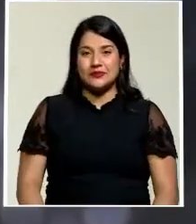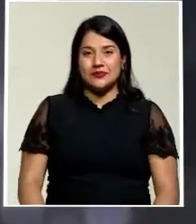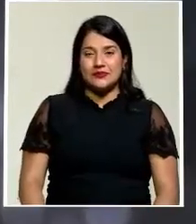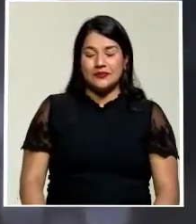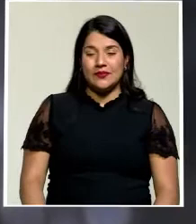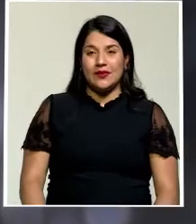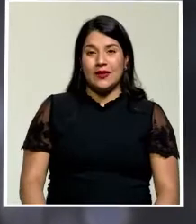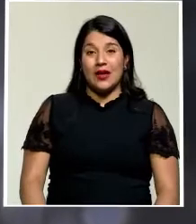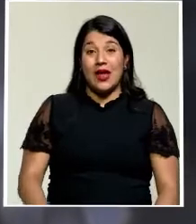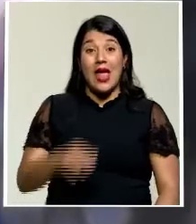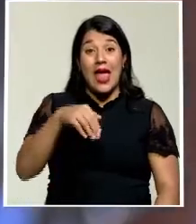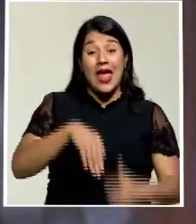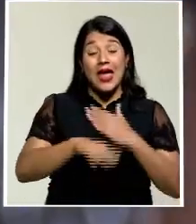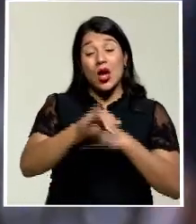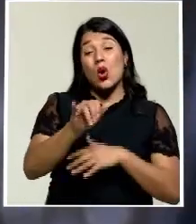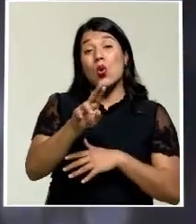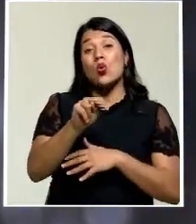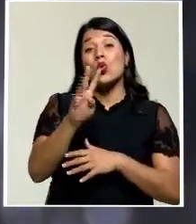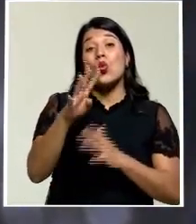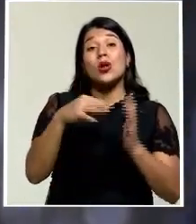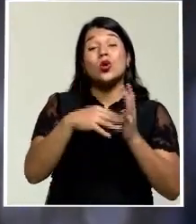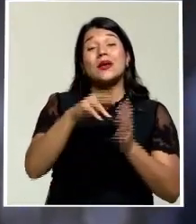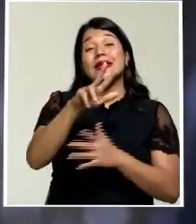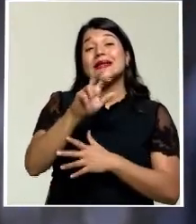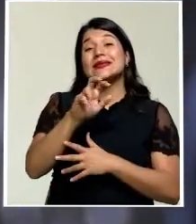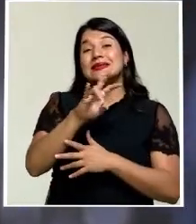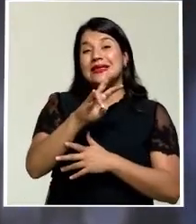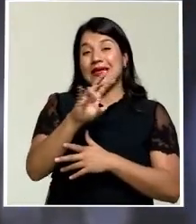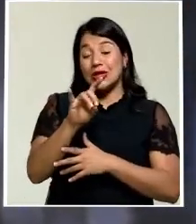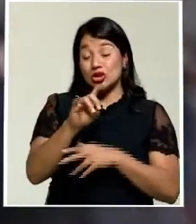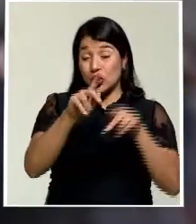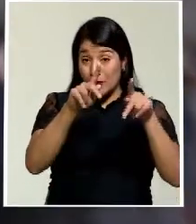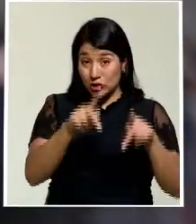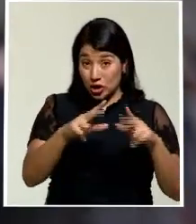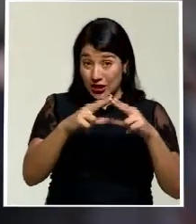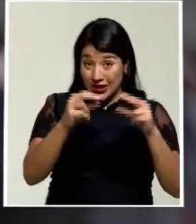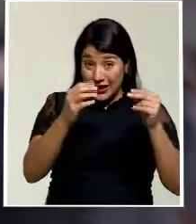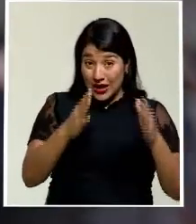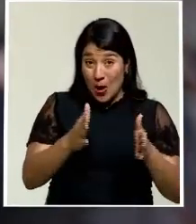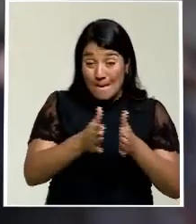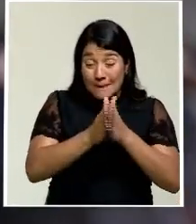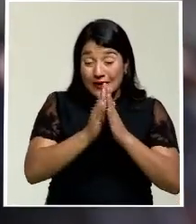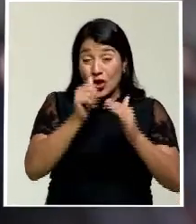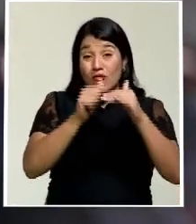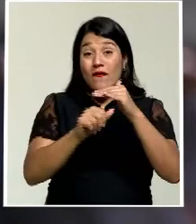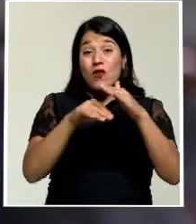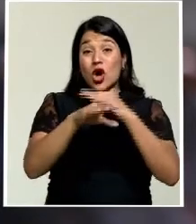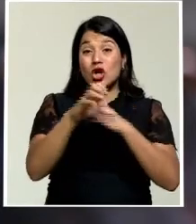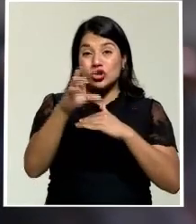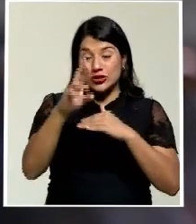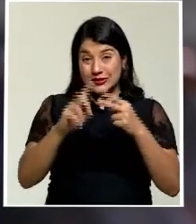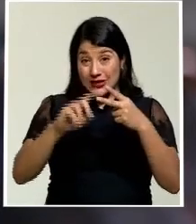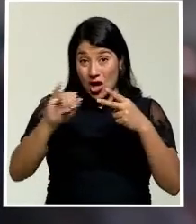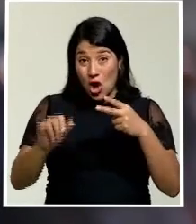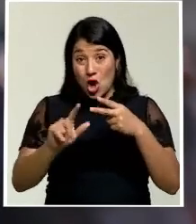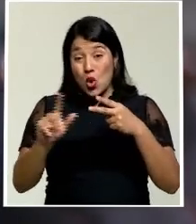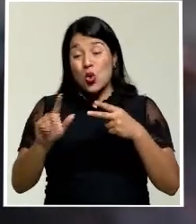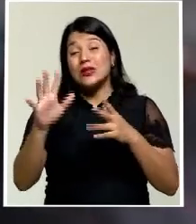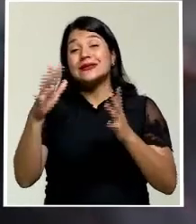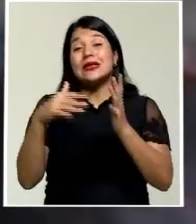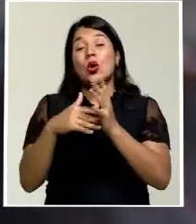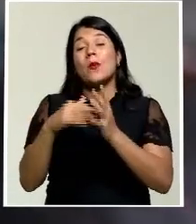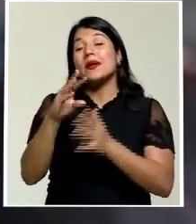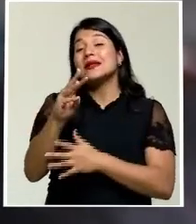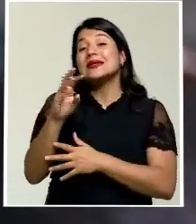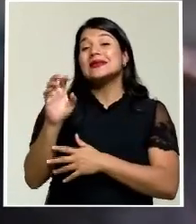En junio, 4 mil 378 personas de Nicaragua solicitaron refugio en Costa Rica. En julio lo hicieron 5 mil